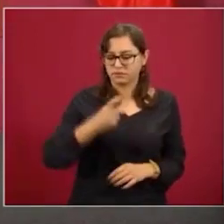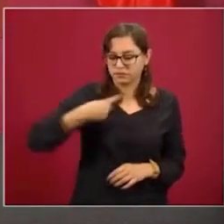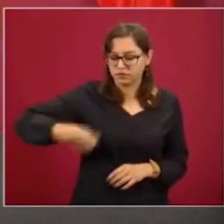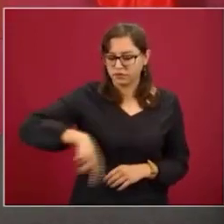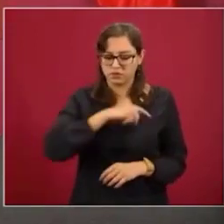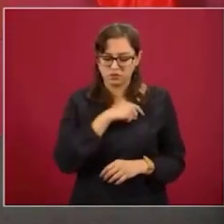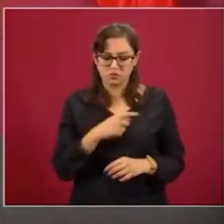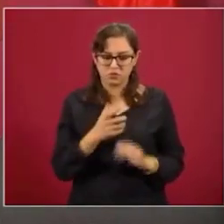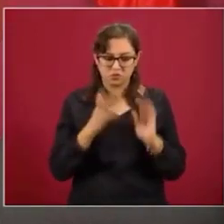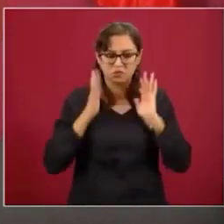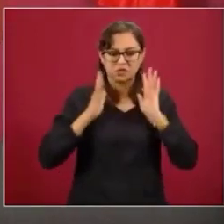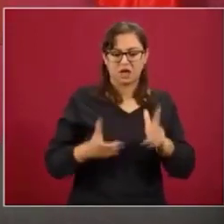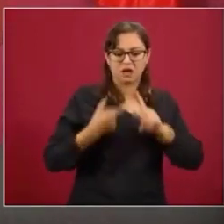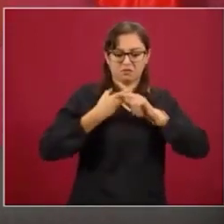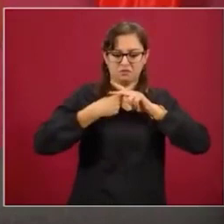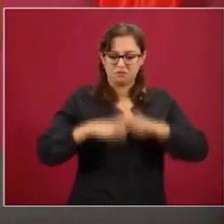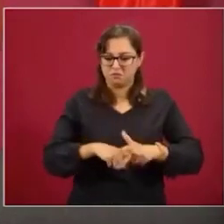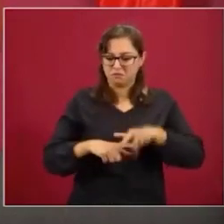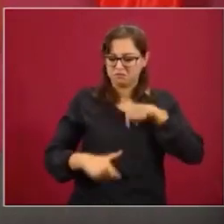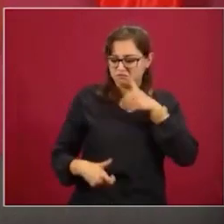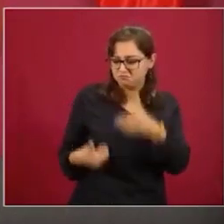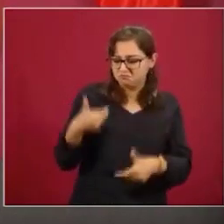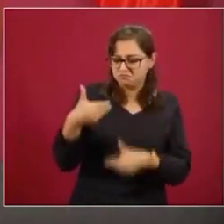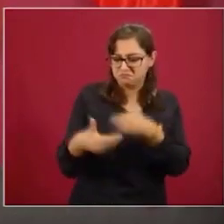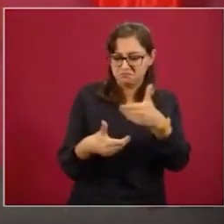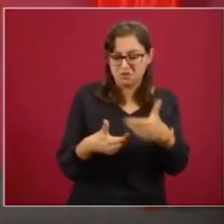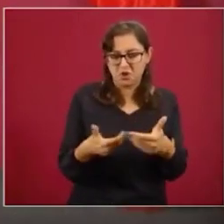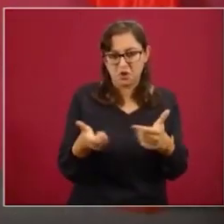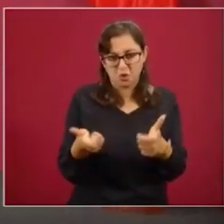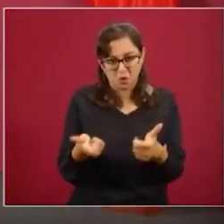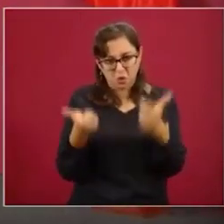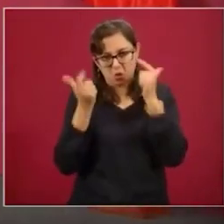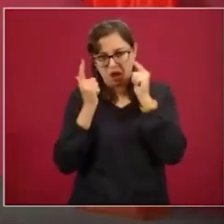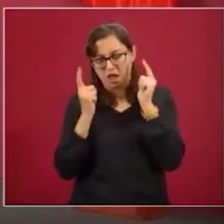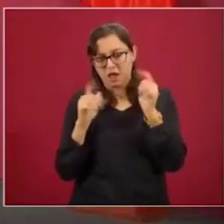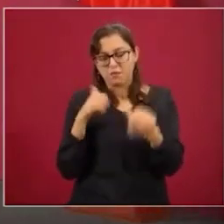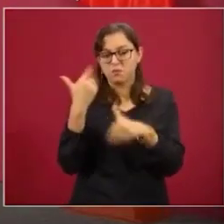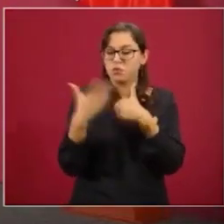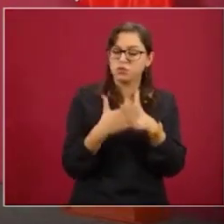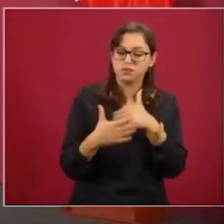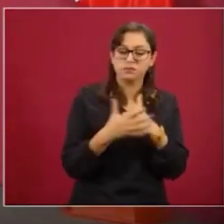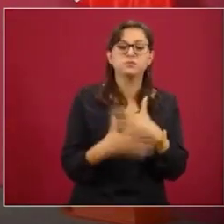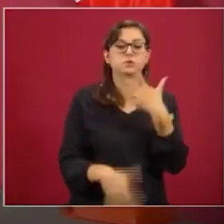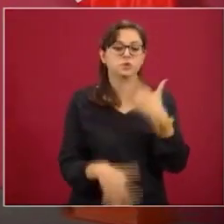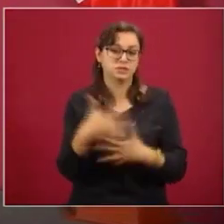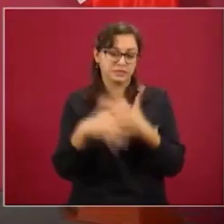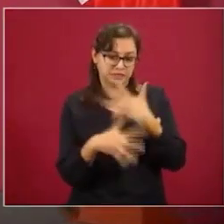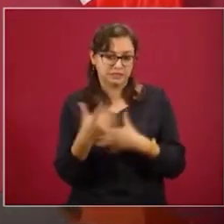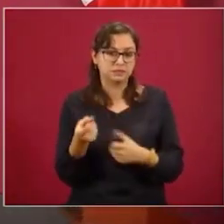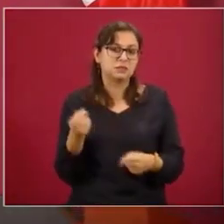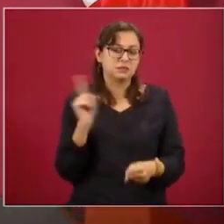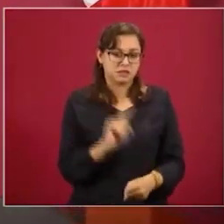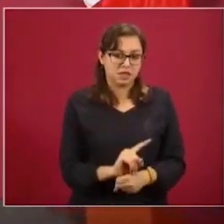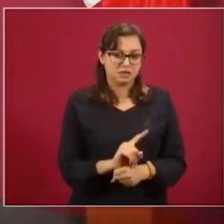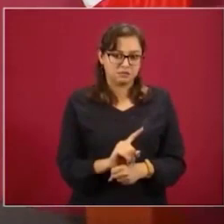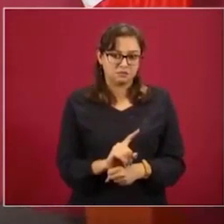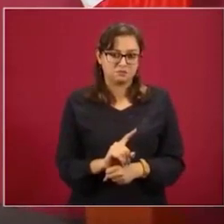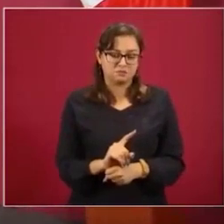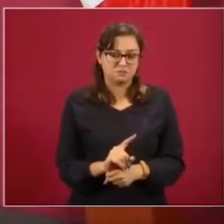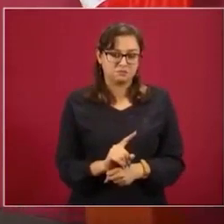yo espero que en unos 15 días ya tengamos resuelto